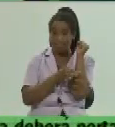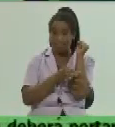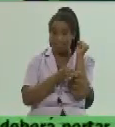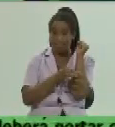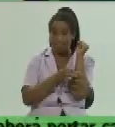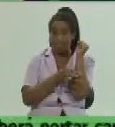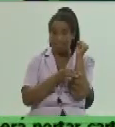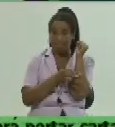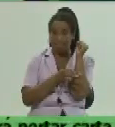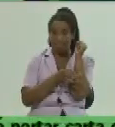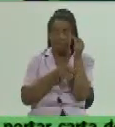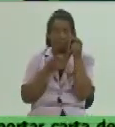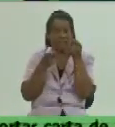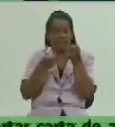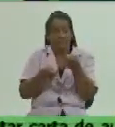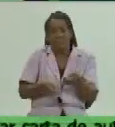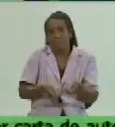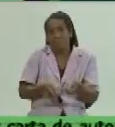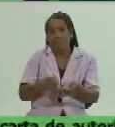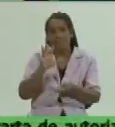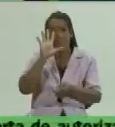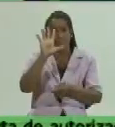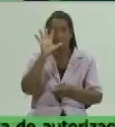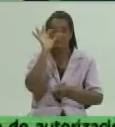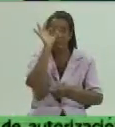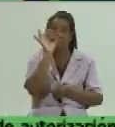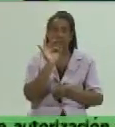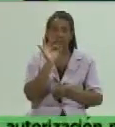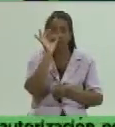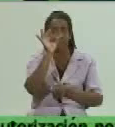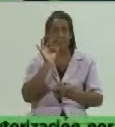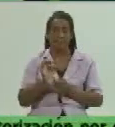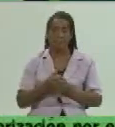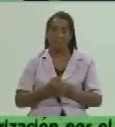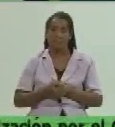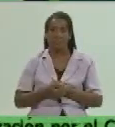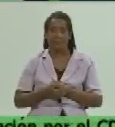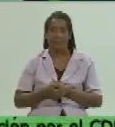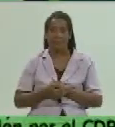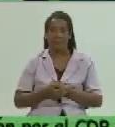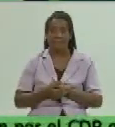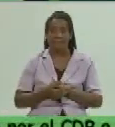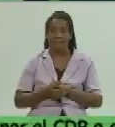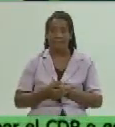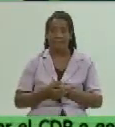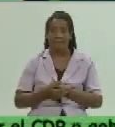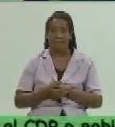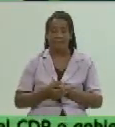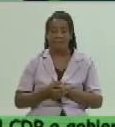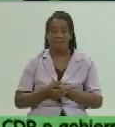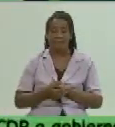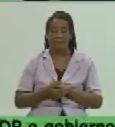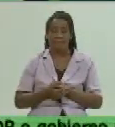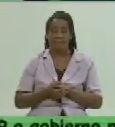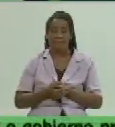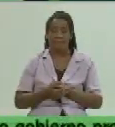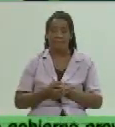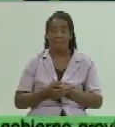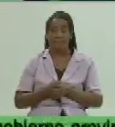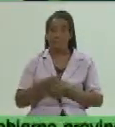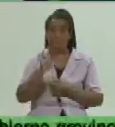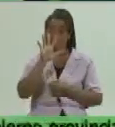fijó un tipo impositivo del 5% ni se le va a fijar tipo impositivo al tema de las carnes para las carnes estamos diciendo